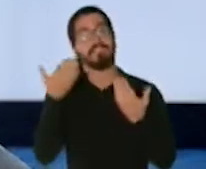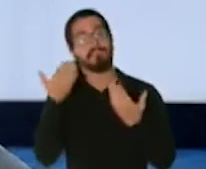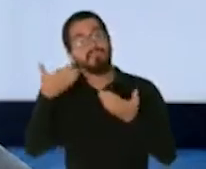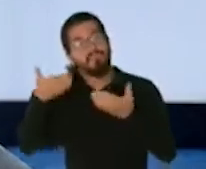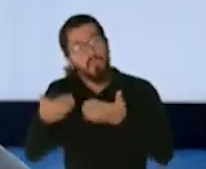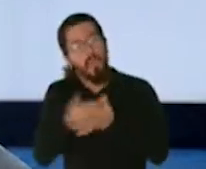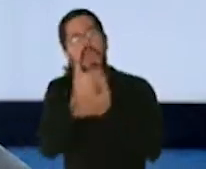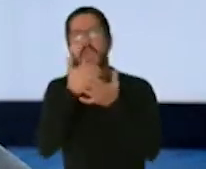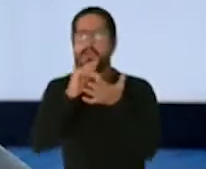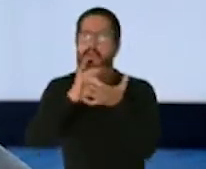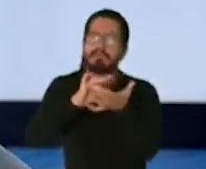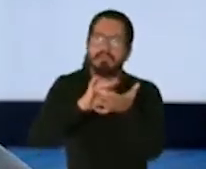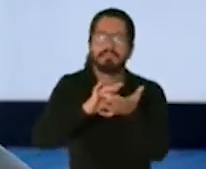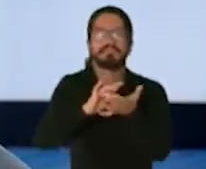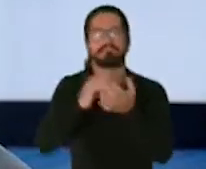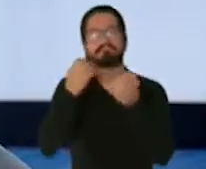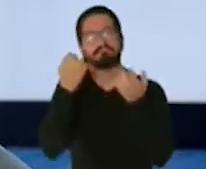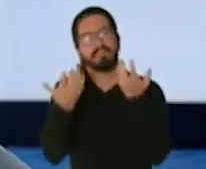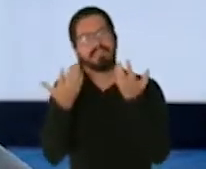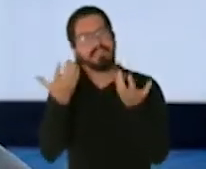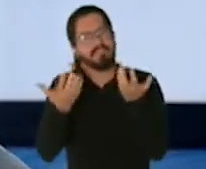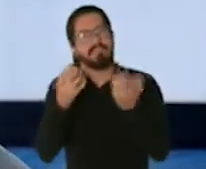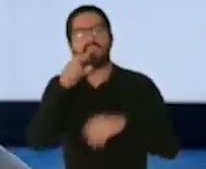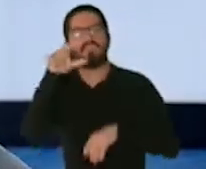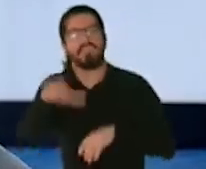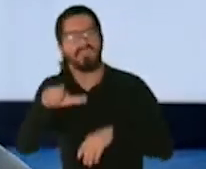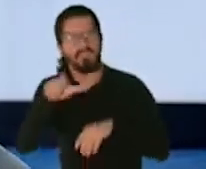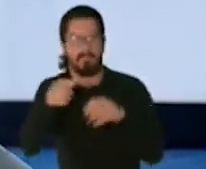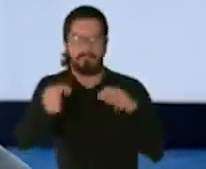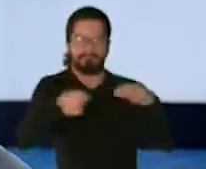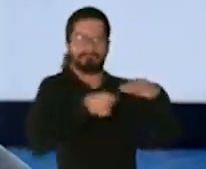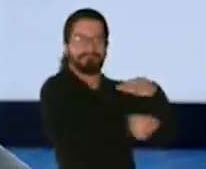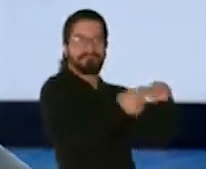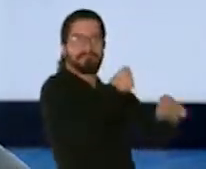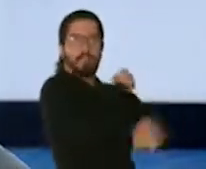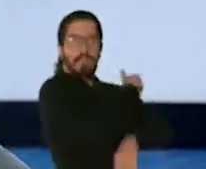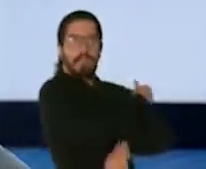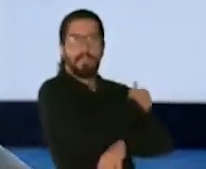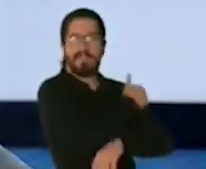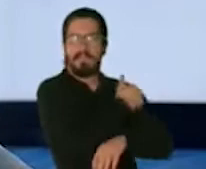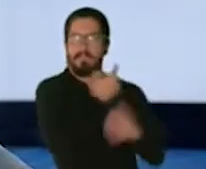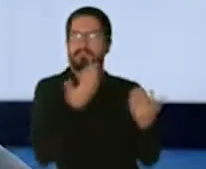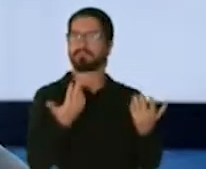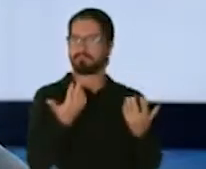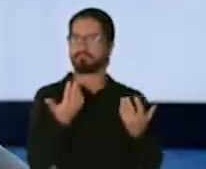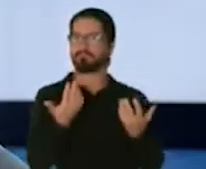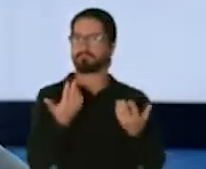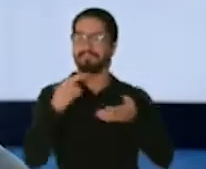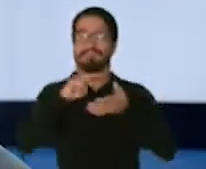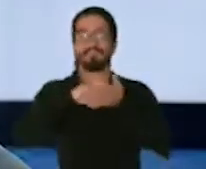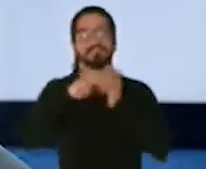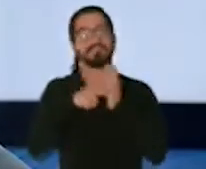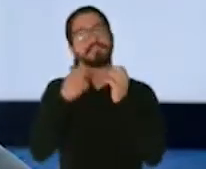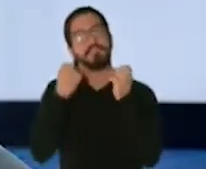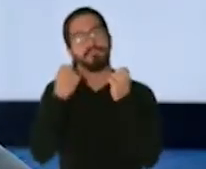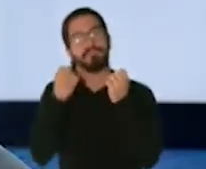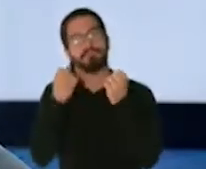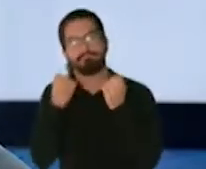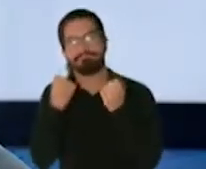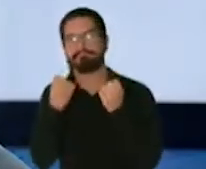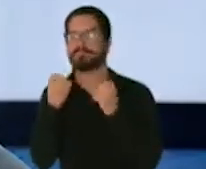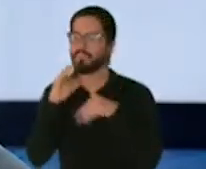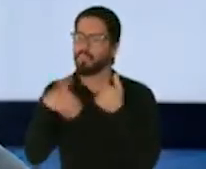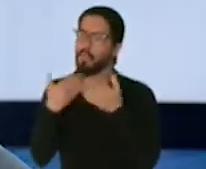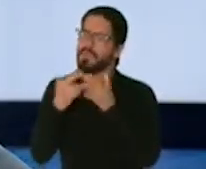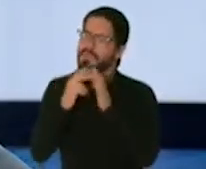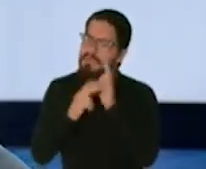teníamos los otros días. Se ha utilizado una metodología nueva, pero ha pasado por todo el rigor del